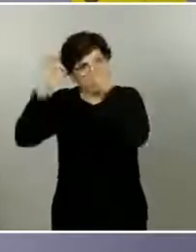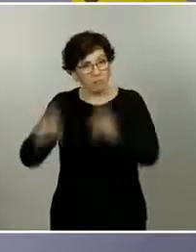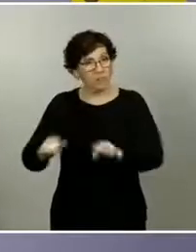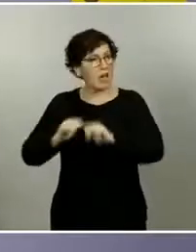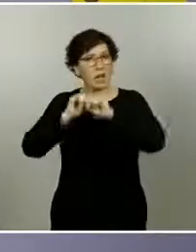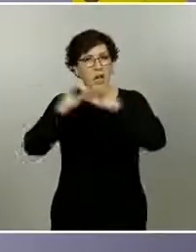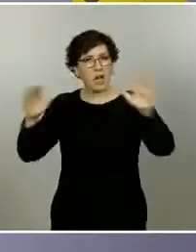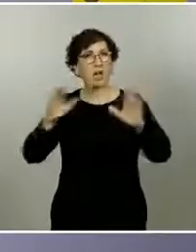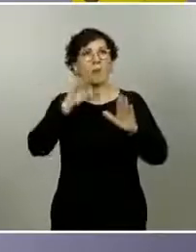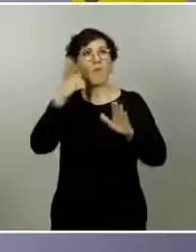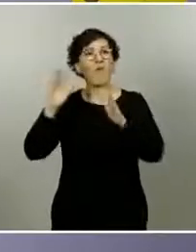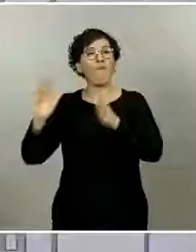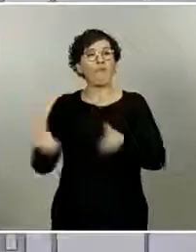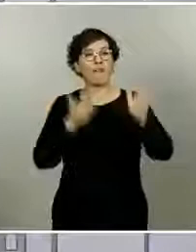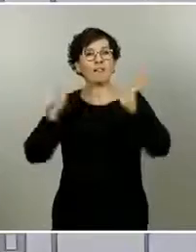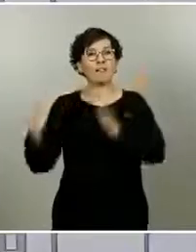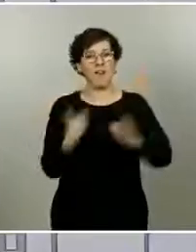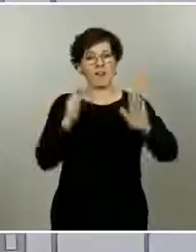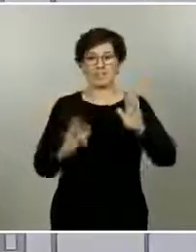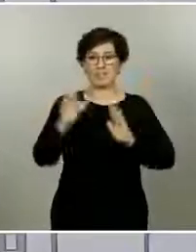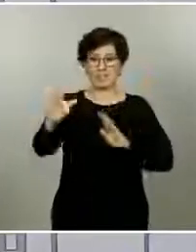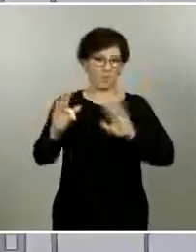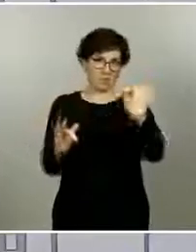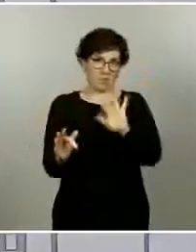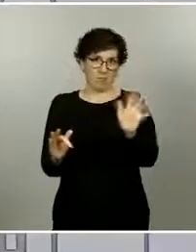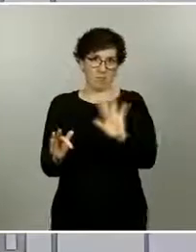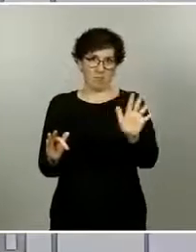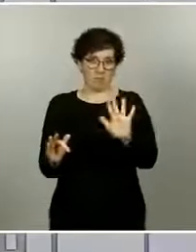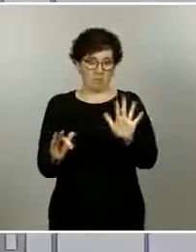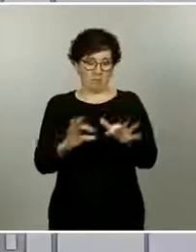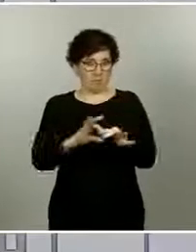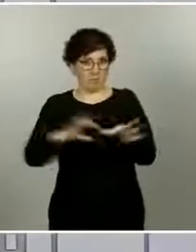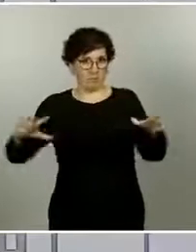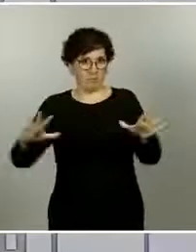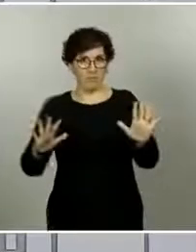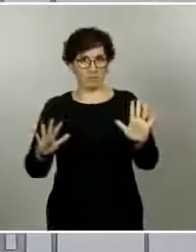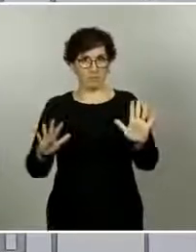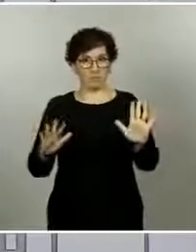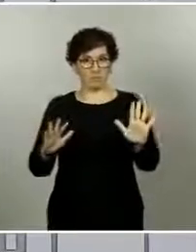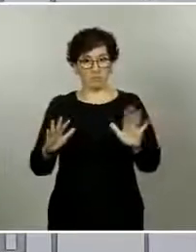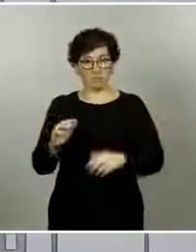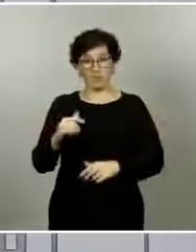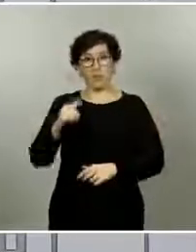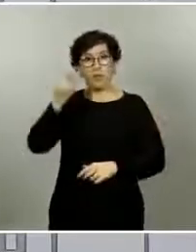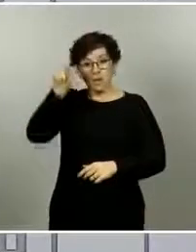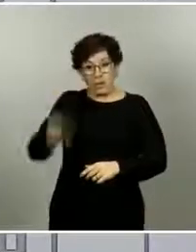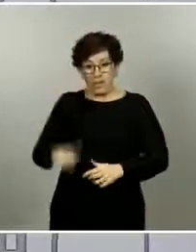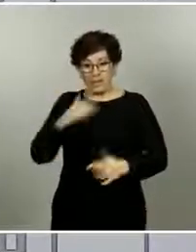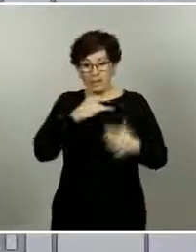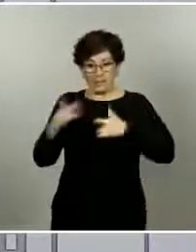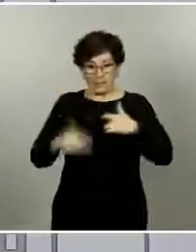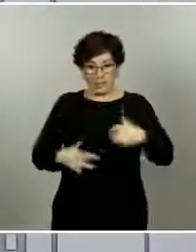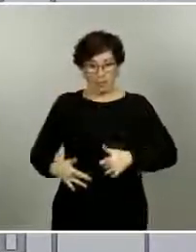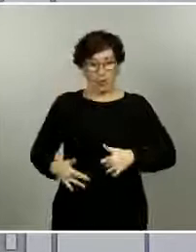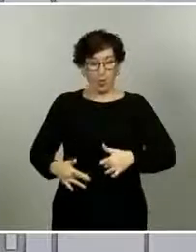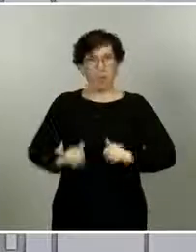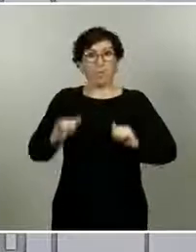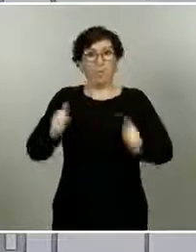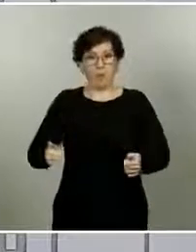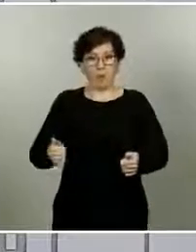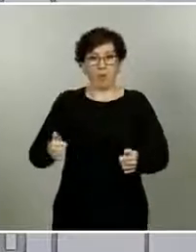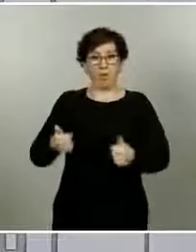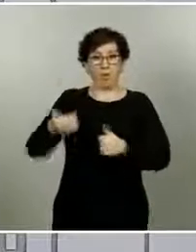al cambio de fase de los diferentes territorios. Una persona desde que inicia síntomas hasta que fallece,